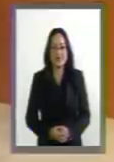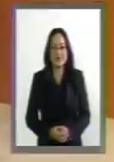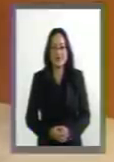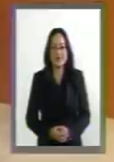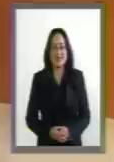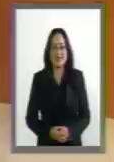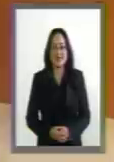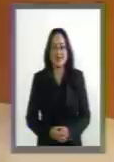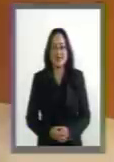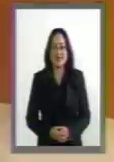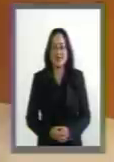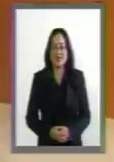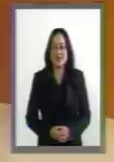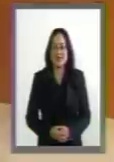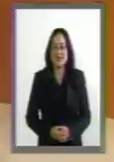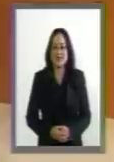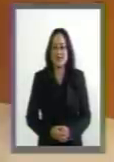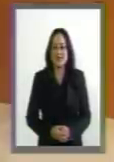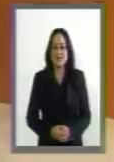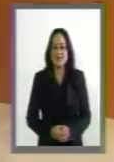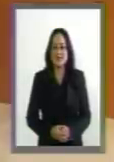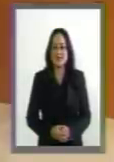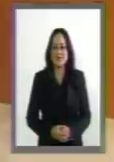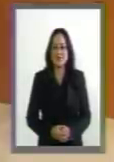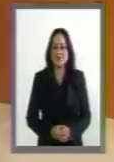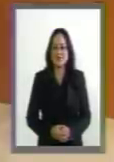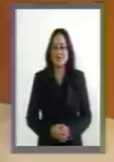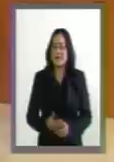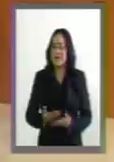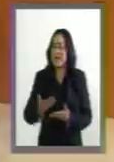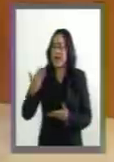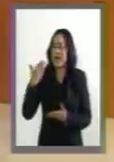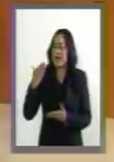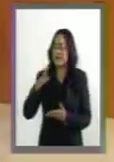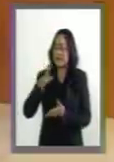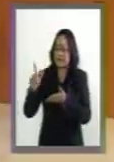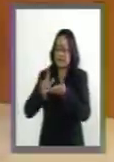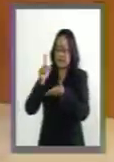se planteó la reforma energética,